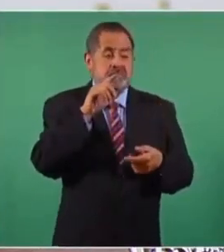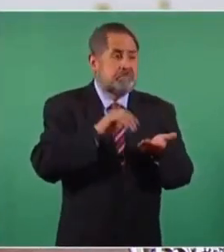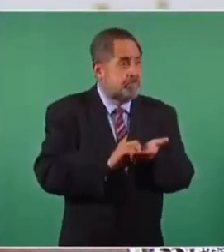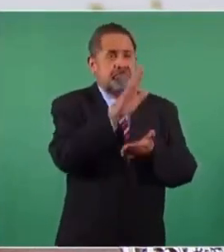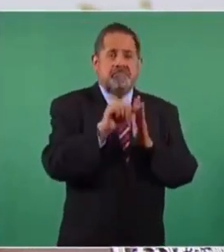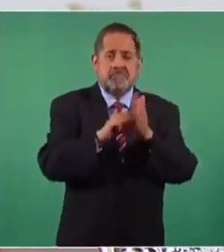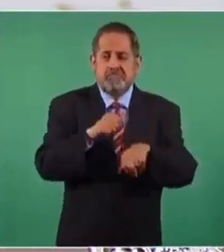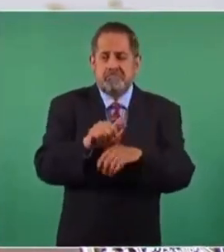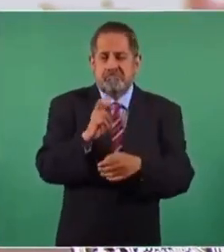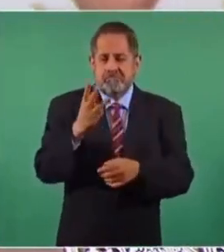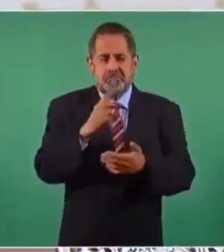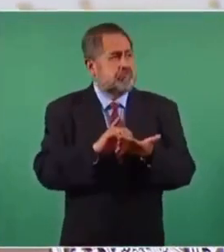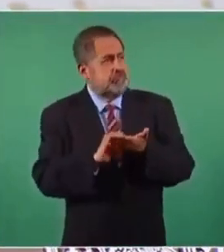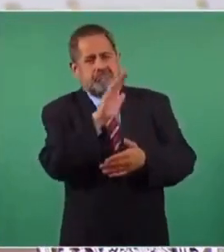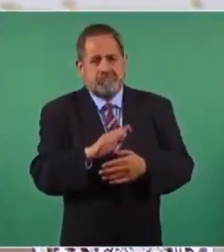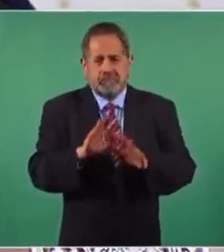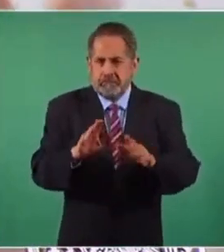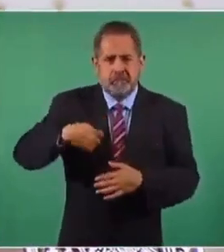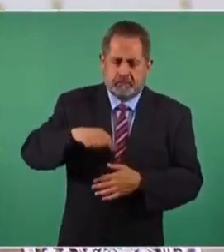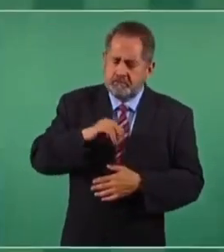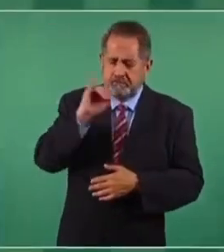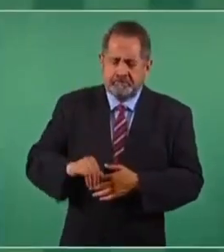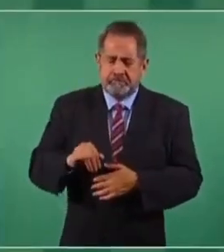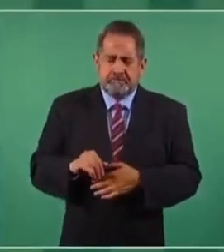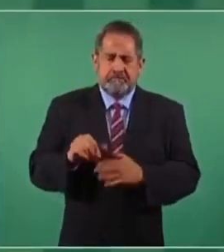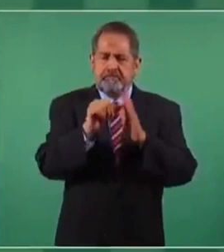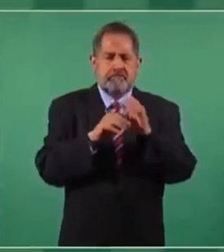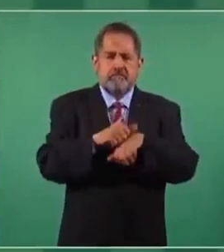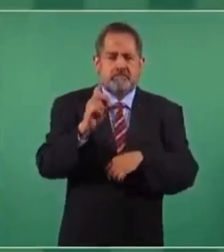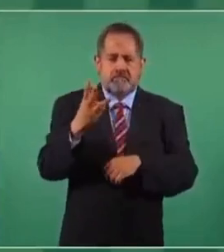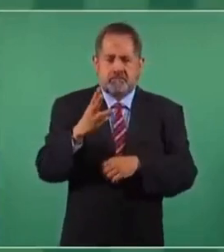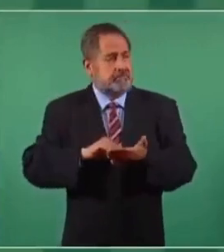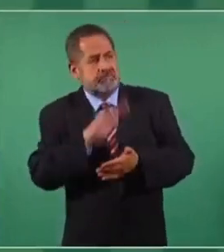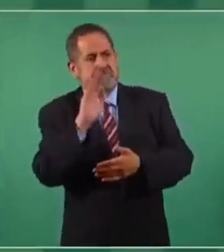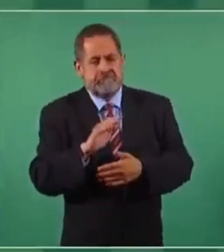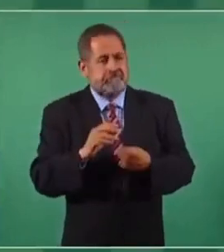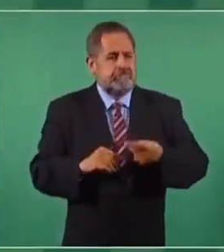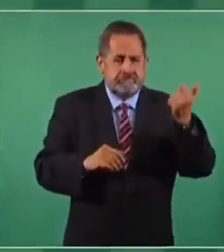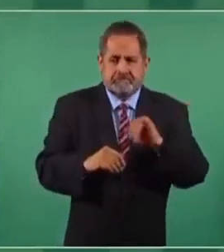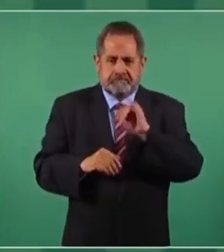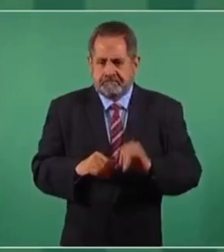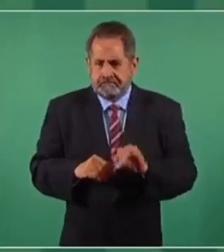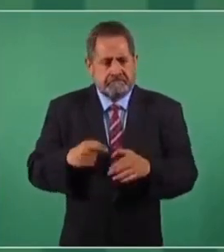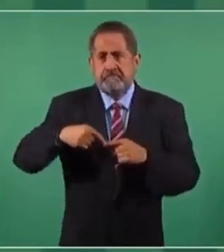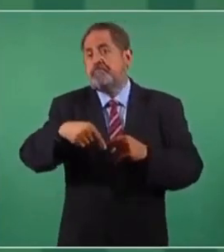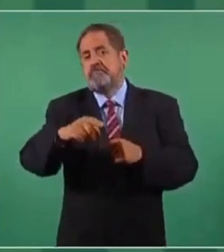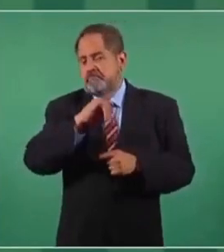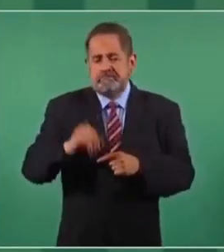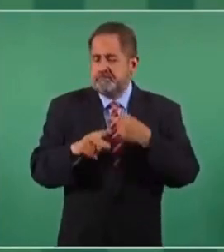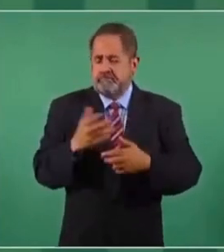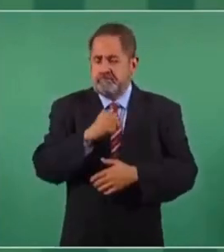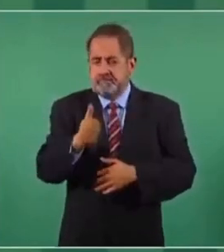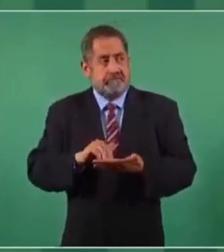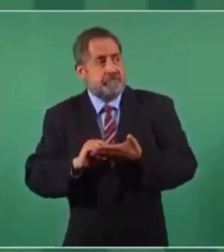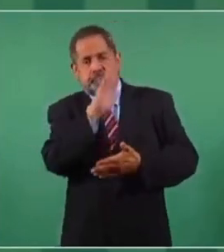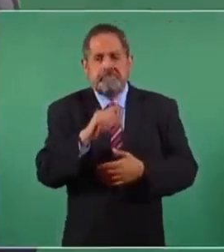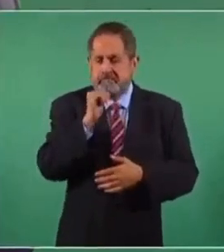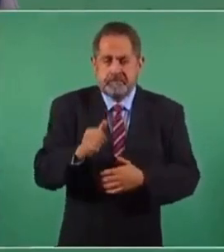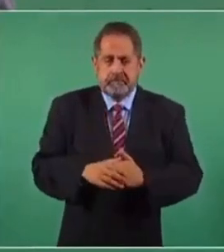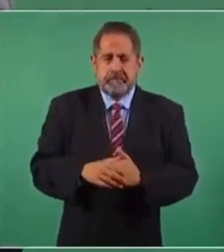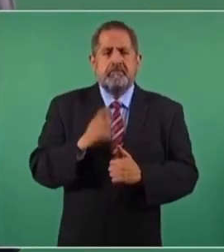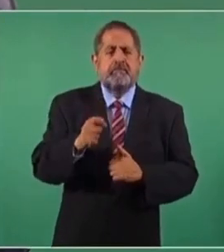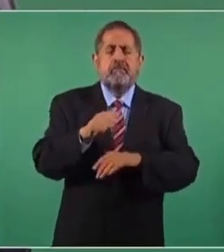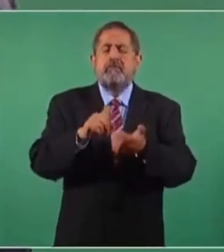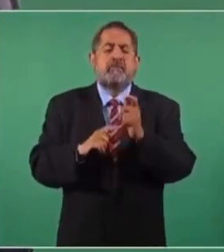Nosotros nunca vamos a aplicar el 33, es un compromiso, no lo hemos aplicado y no se va a aplicar el artículo 33,